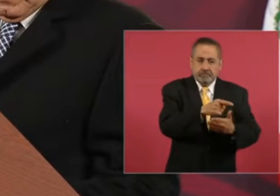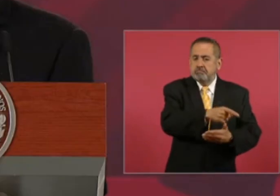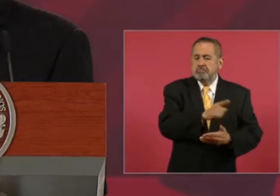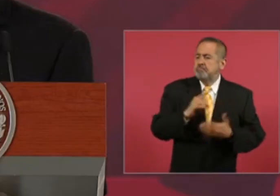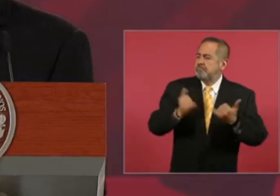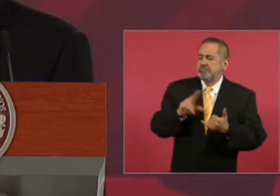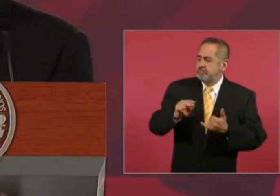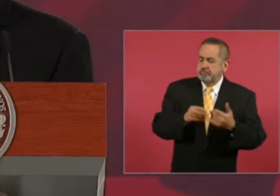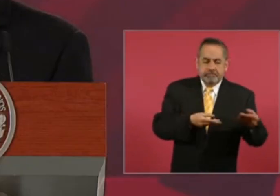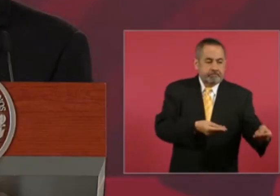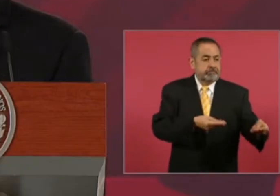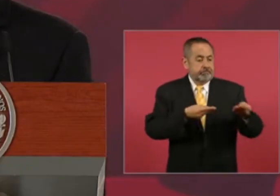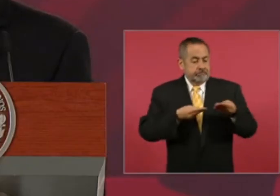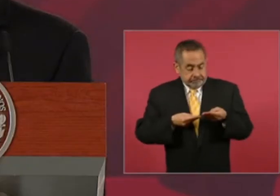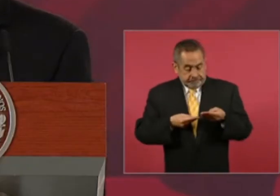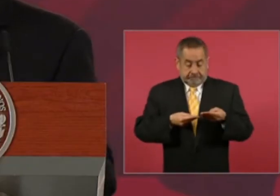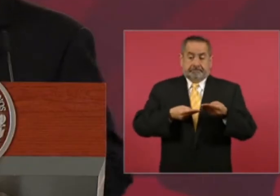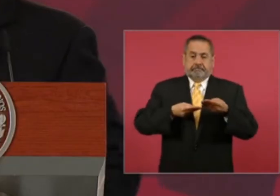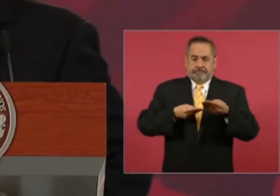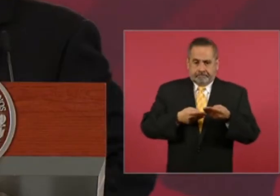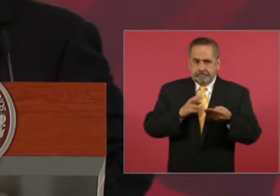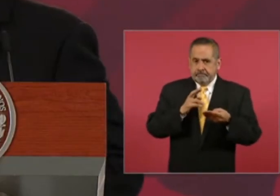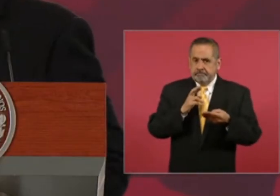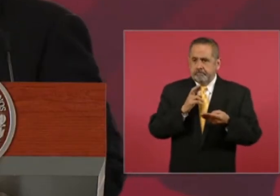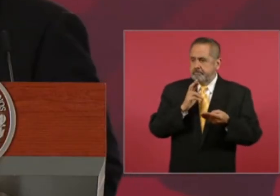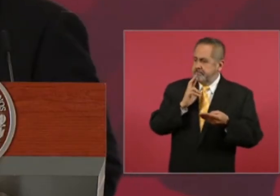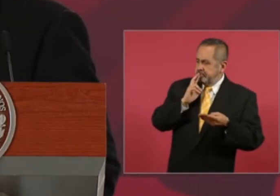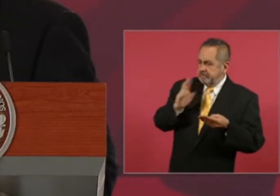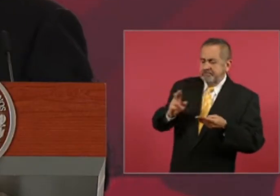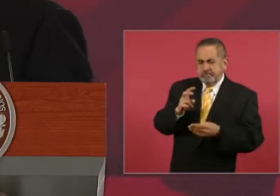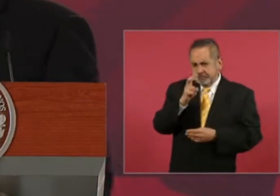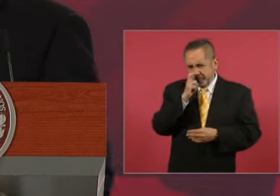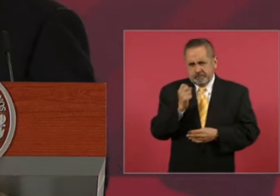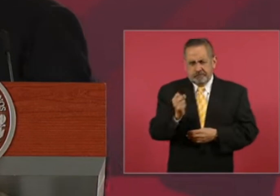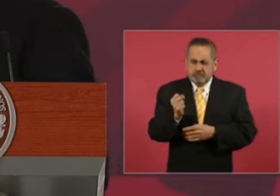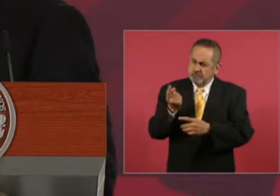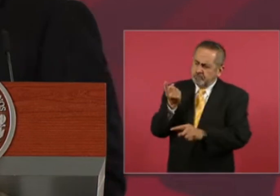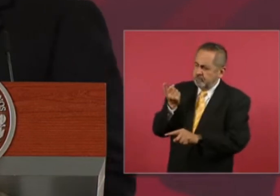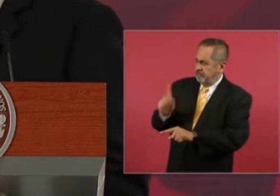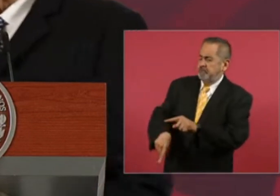enérgico el Resolutivo para que les quiten